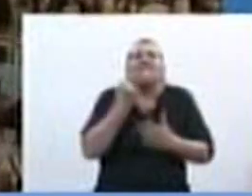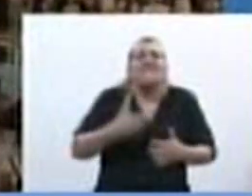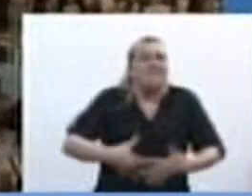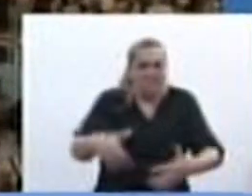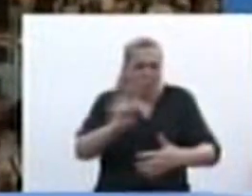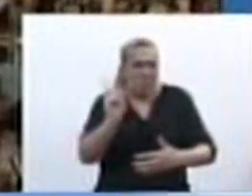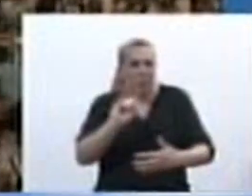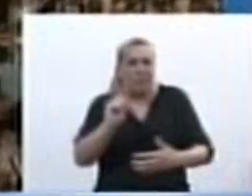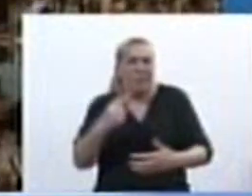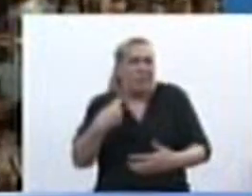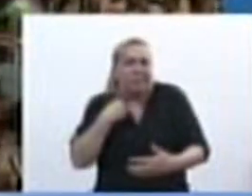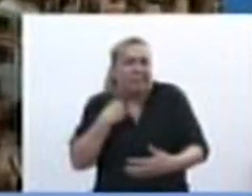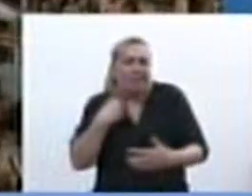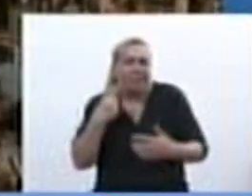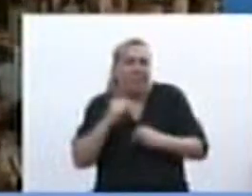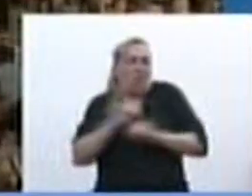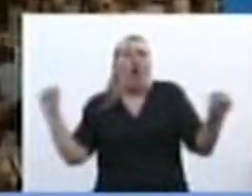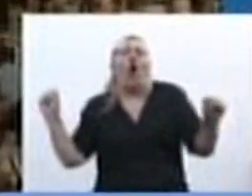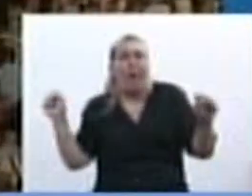un embarazo inesperado